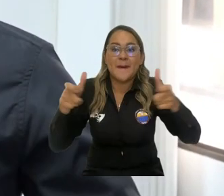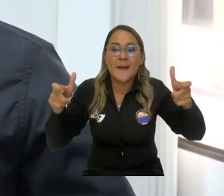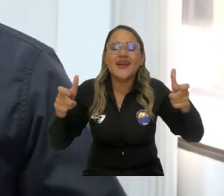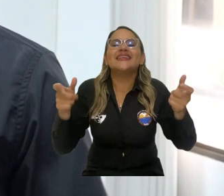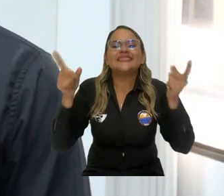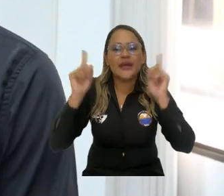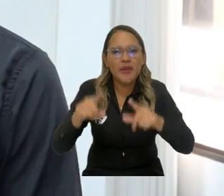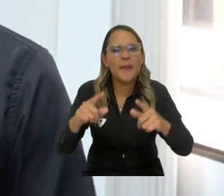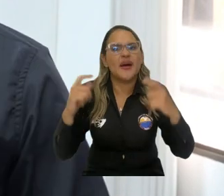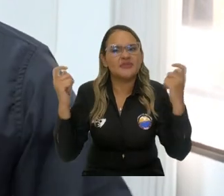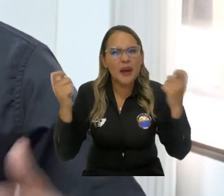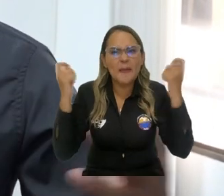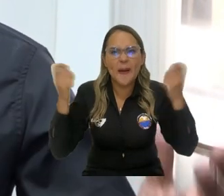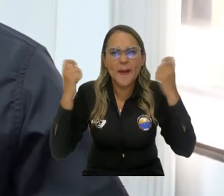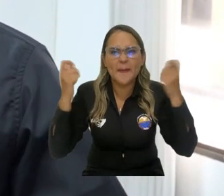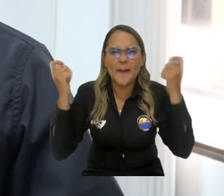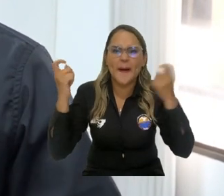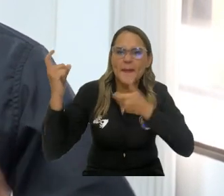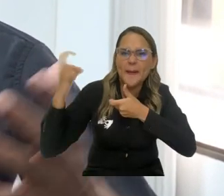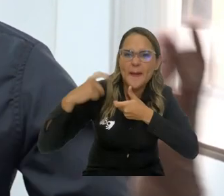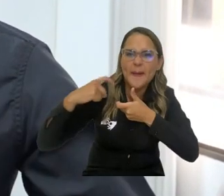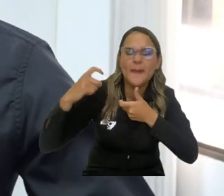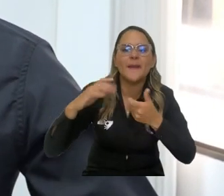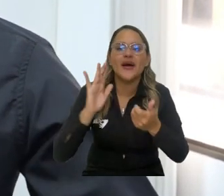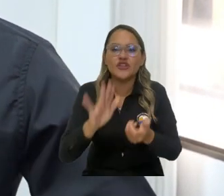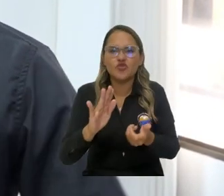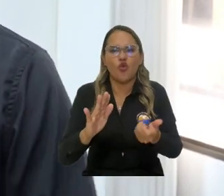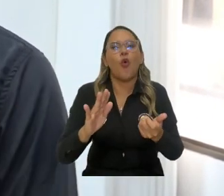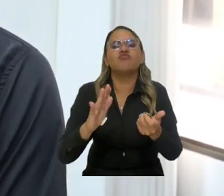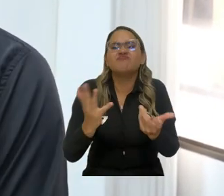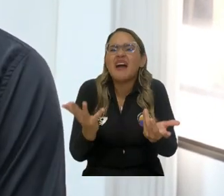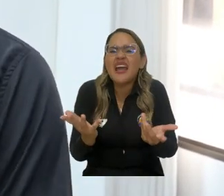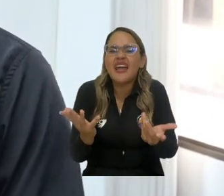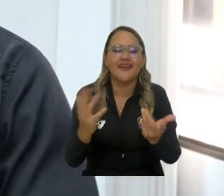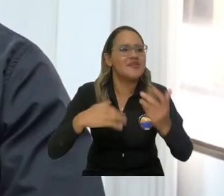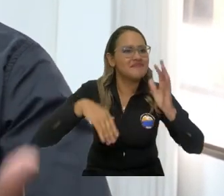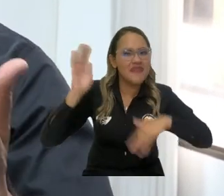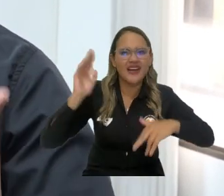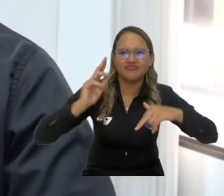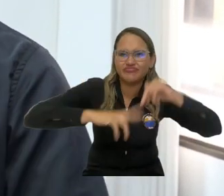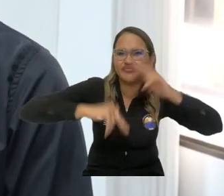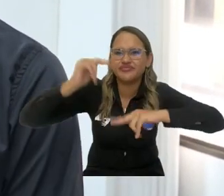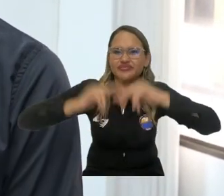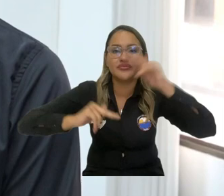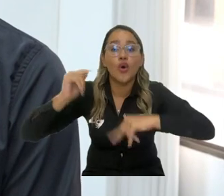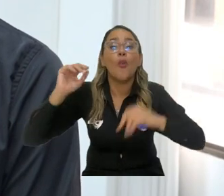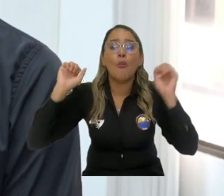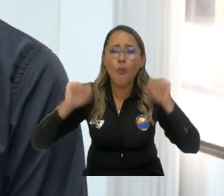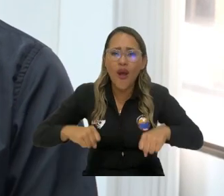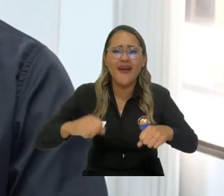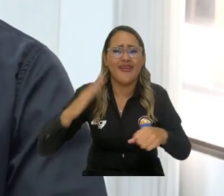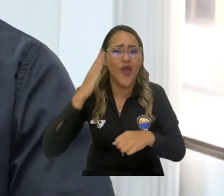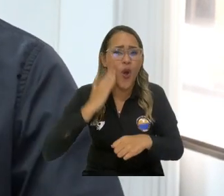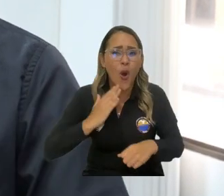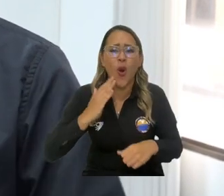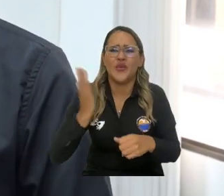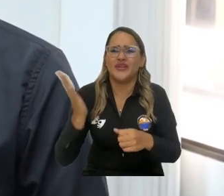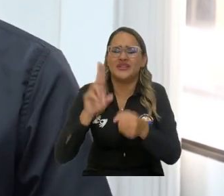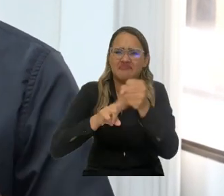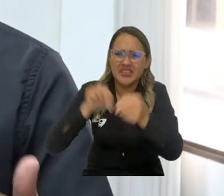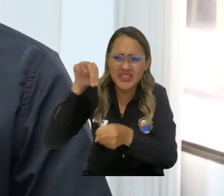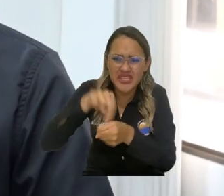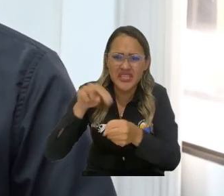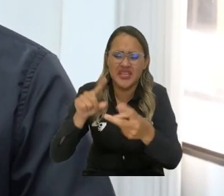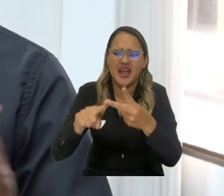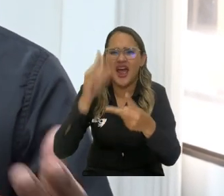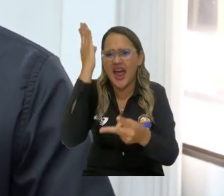abrir la oferta de mayores espacios en la arquitectura de la universidad para el ingreso de más jóvenes de los territorios